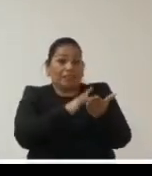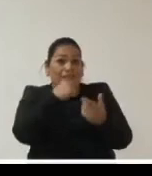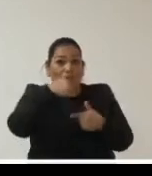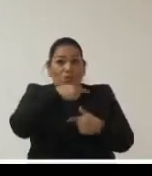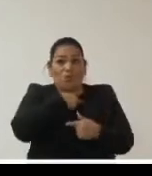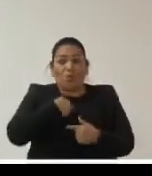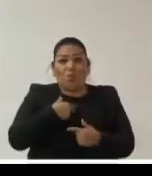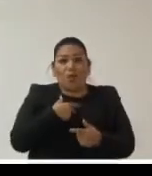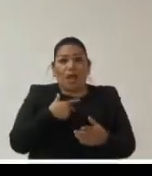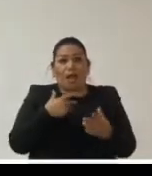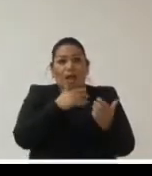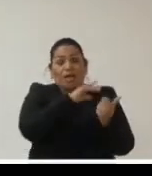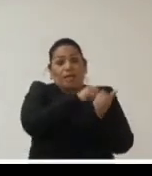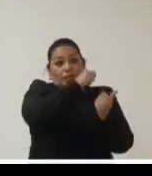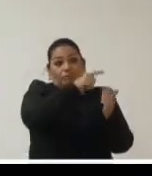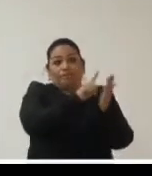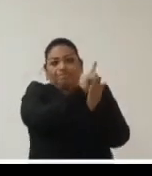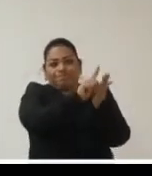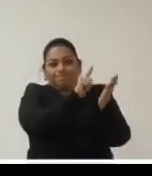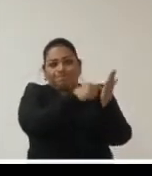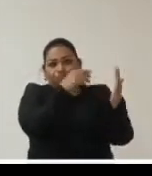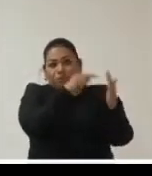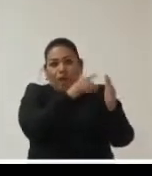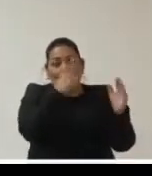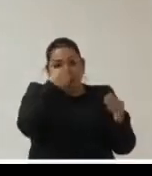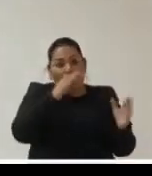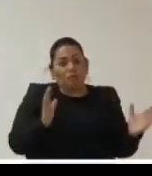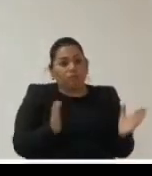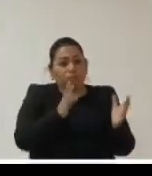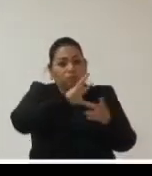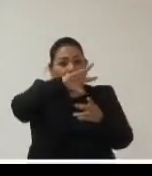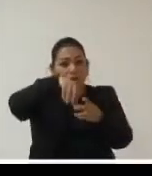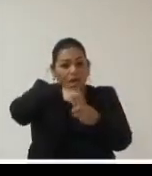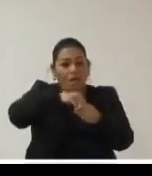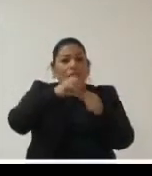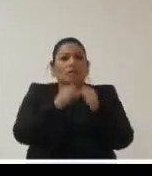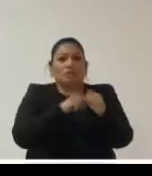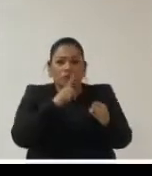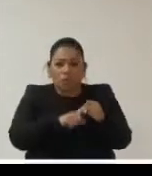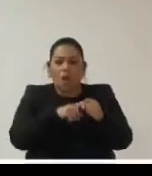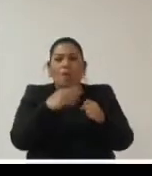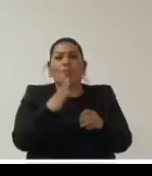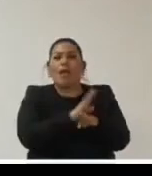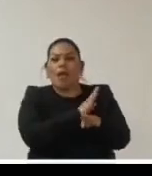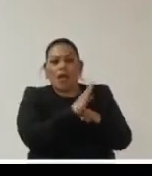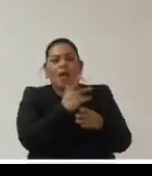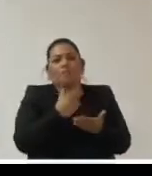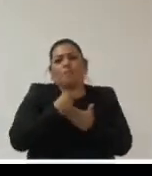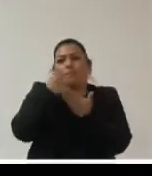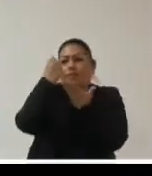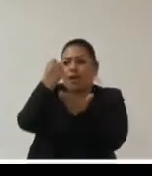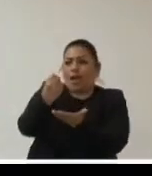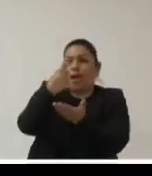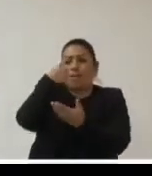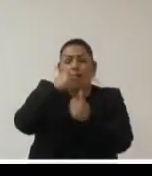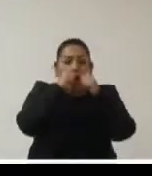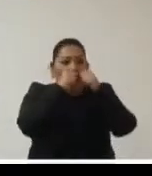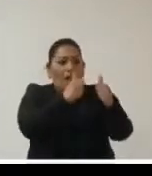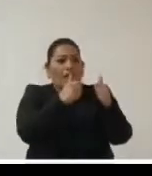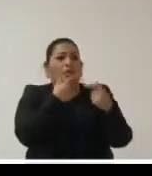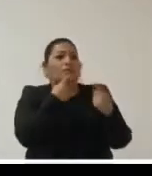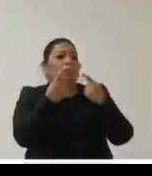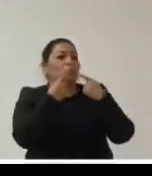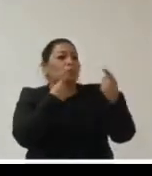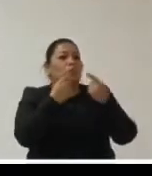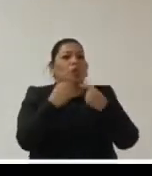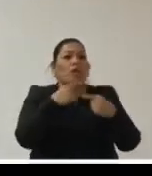era constituye una oportunidad para promover la inclusión social el bienestar económico y atender las demandas de diversos